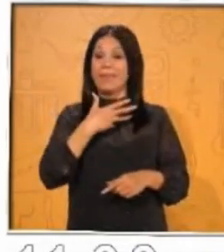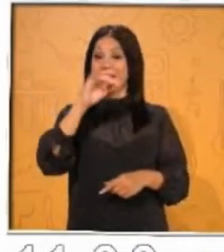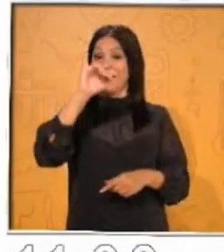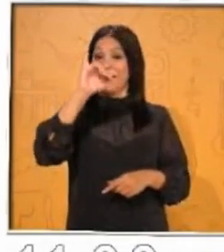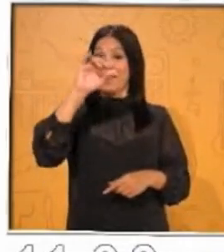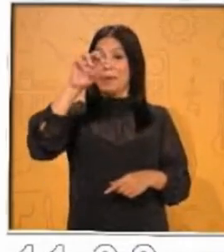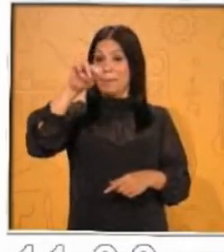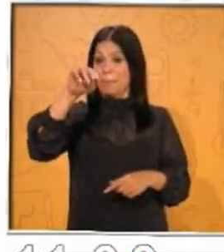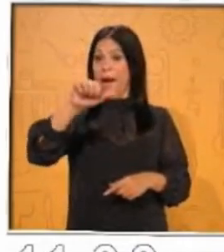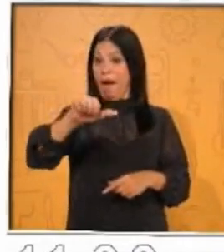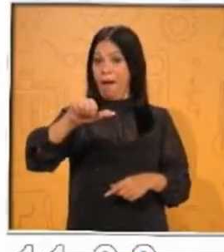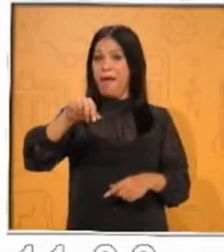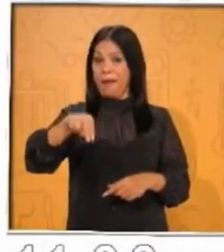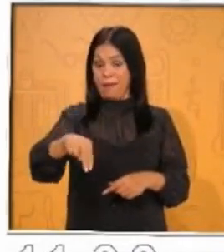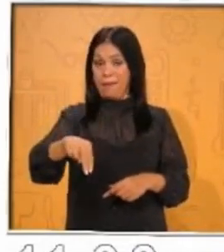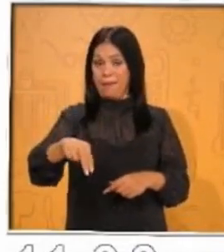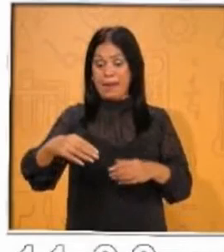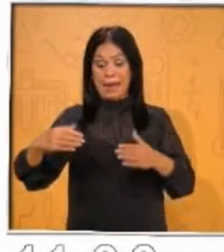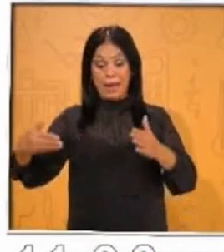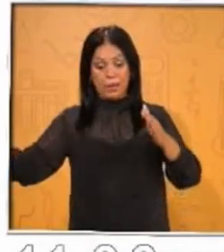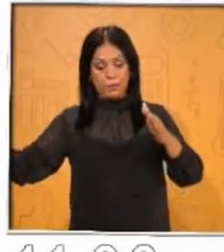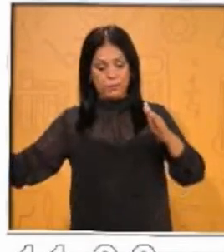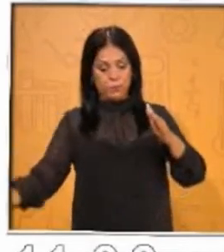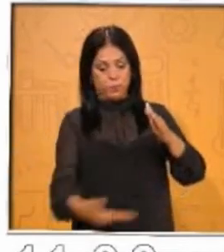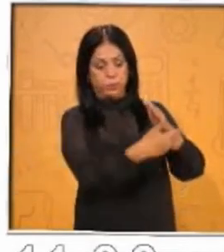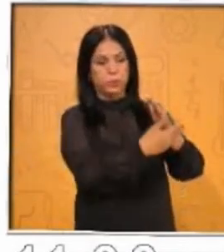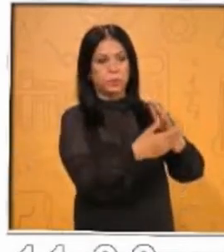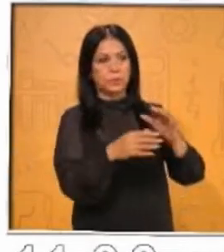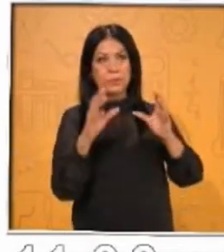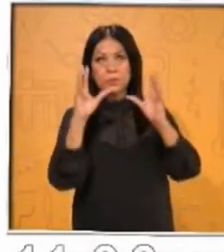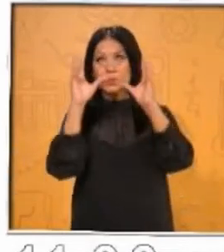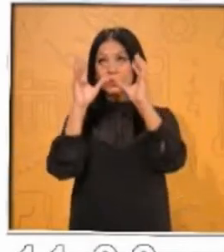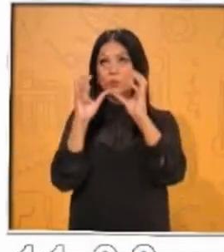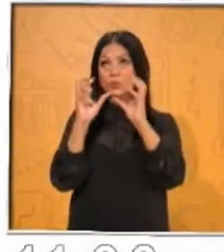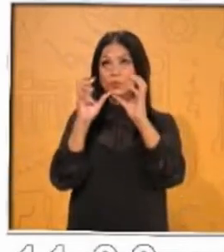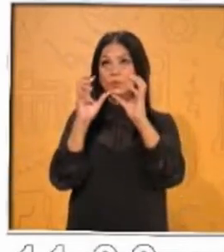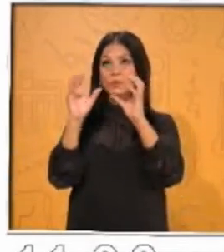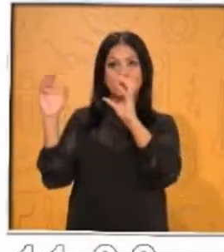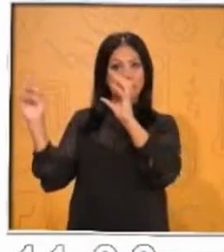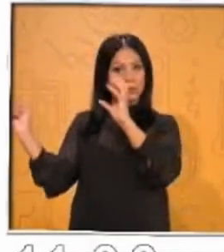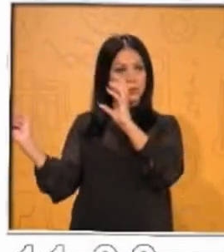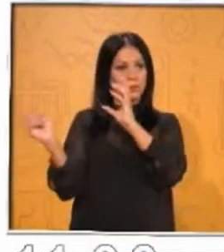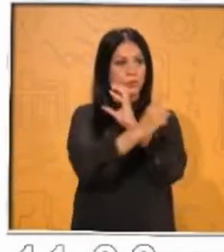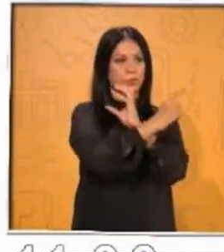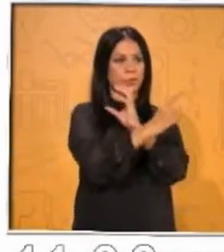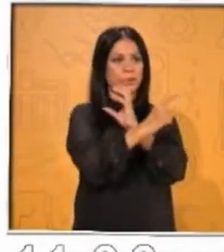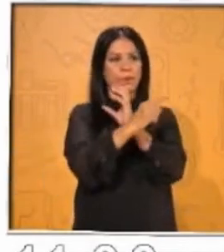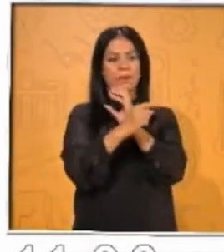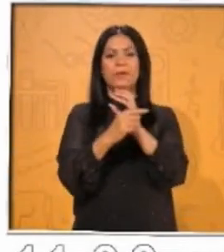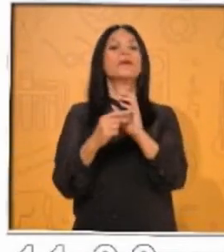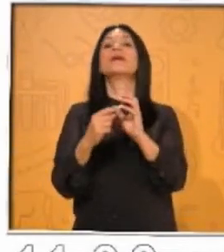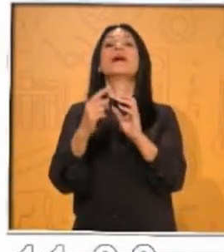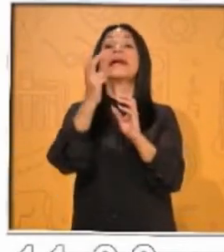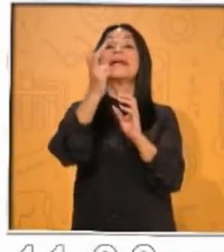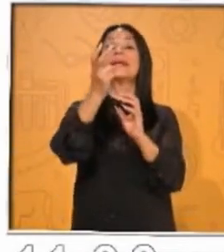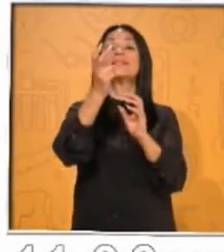manera que se rechazan y el tren flota sobre las vías. Los imanes del tren son actividades y desactividades